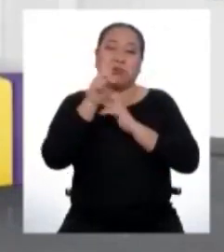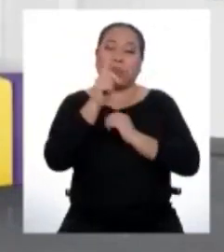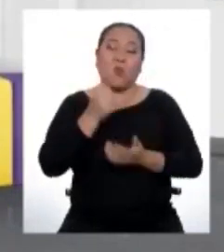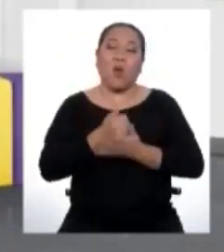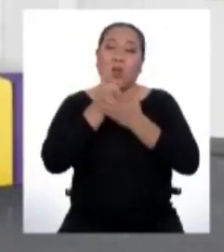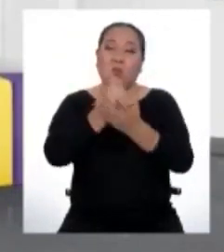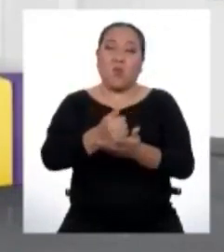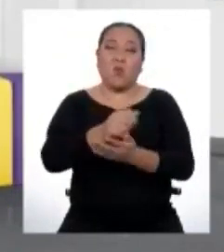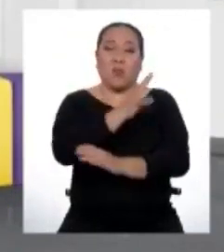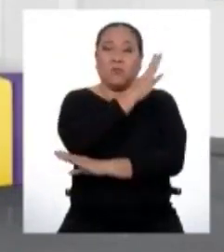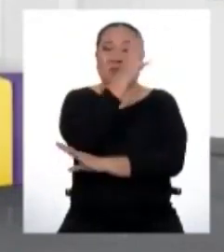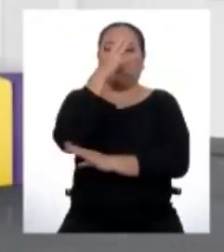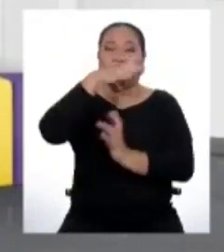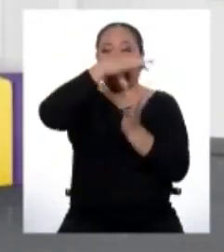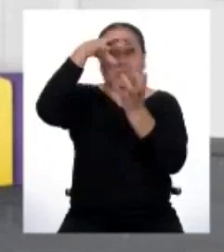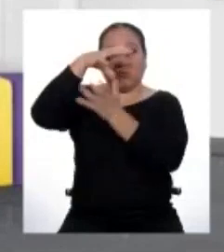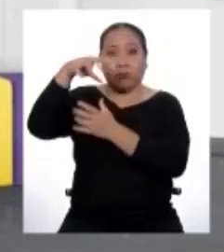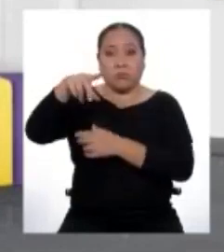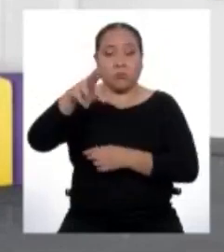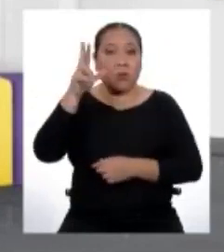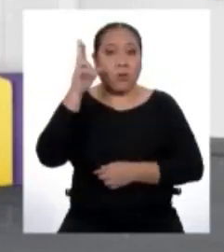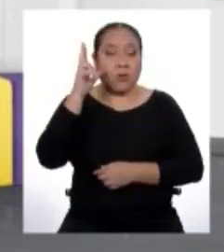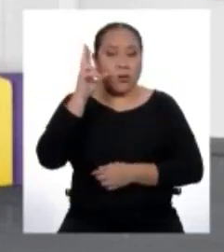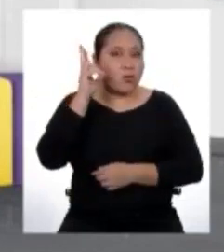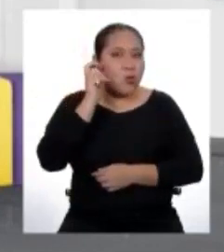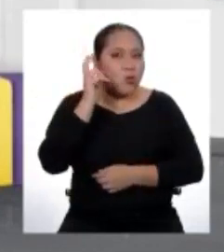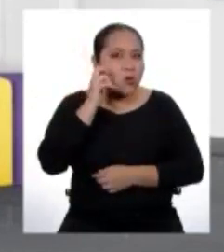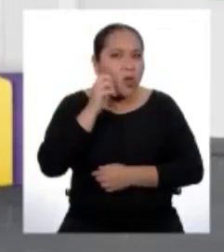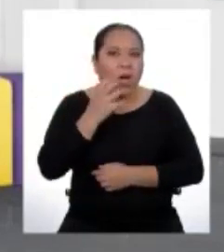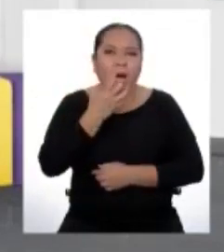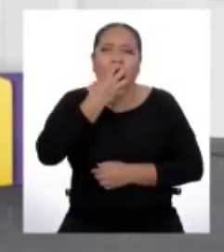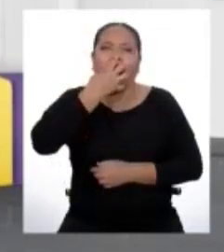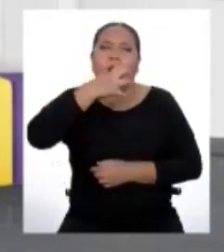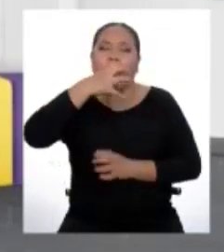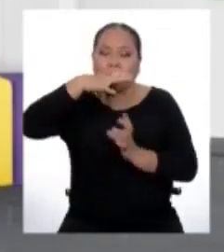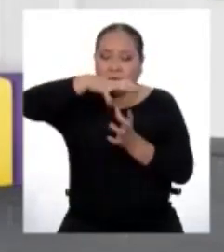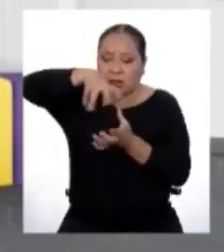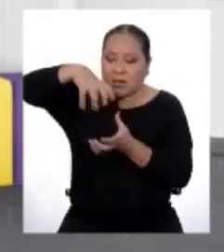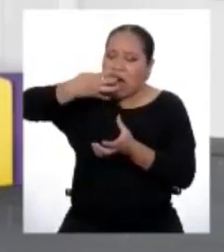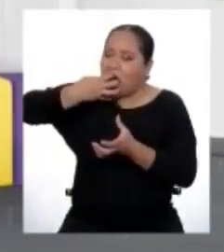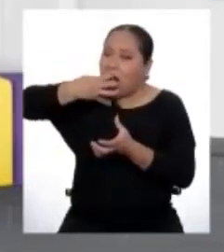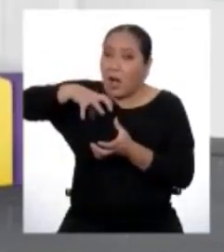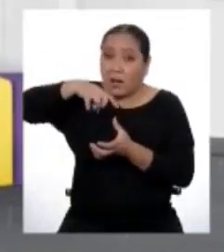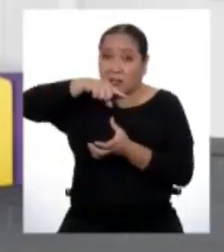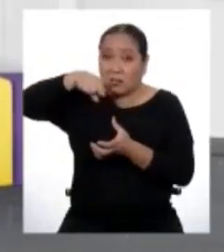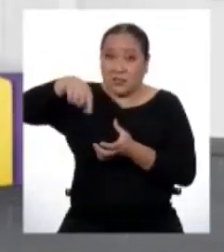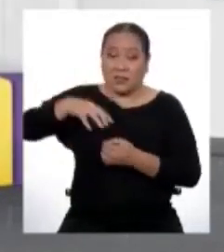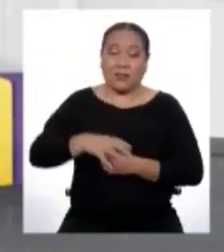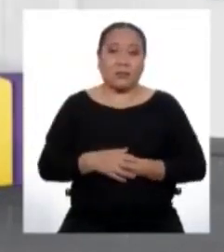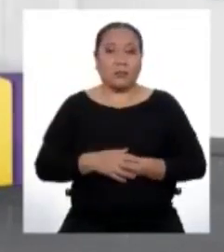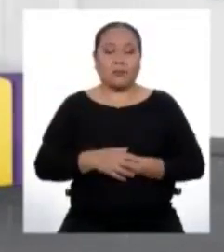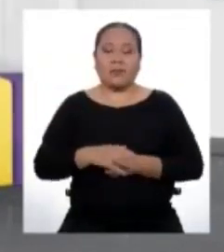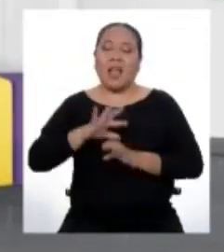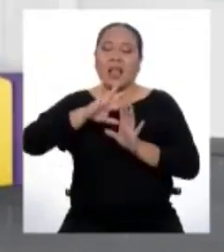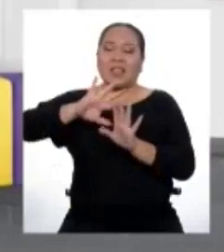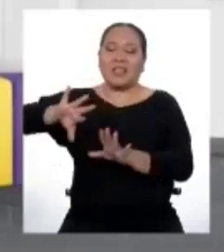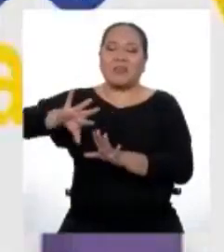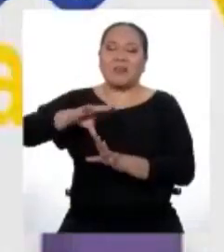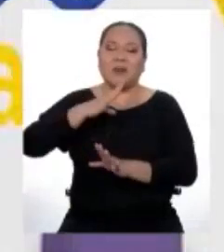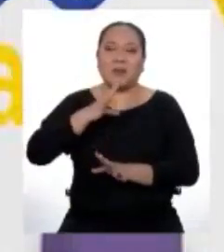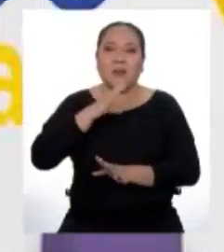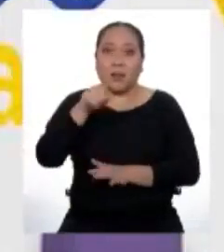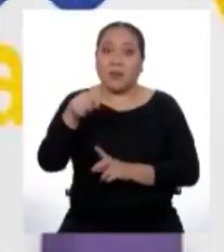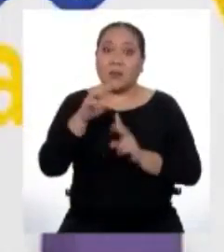ambiente. ¿Has oído hablar del calentamiento global? De eso hablaremos luego, pero es importante. ¡Confía en mí!